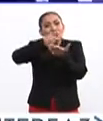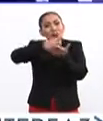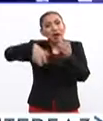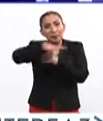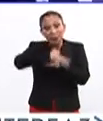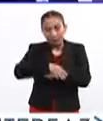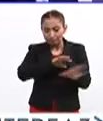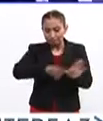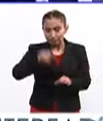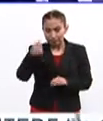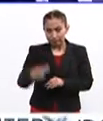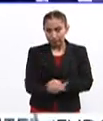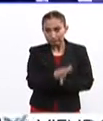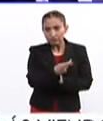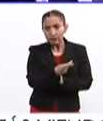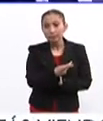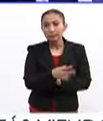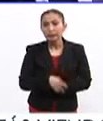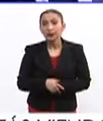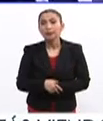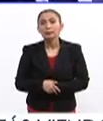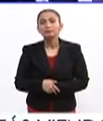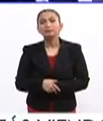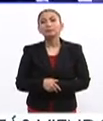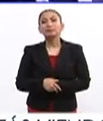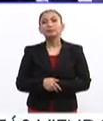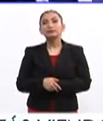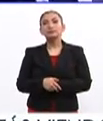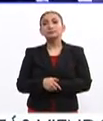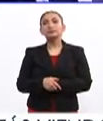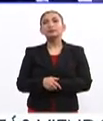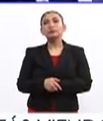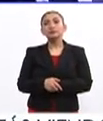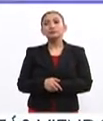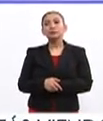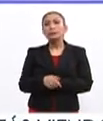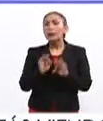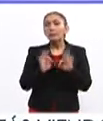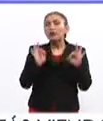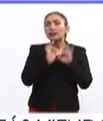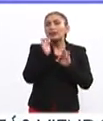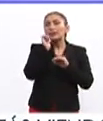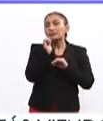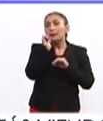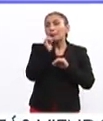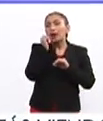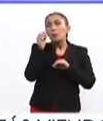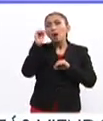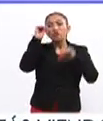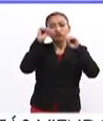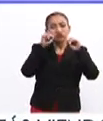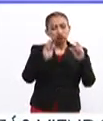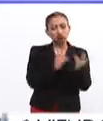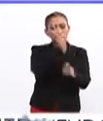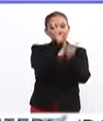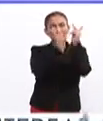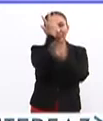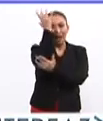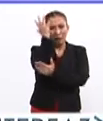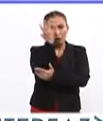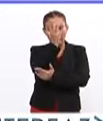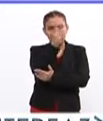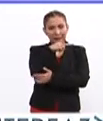Y la otra pregunta, como bien señalas, es lo esencial siempre en una plantación de árboles de Navidad